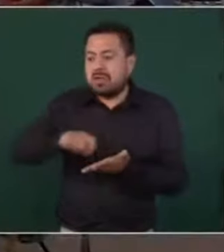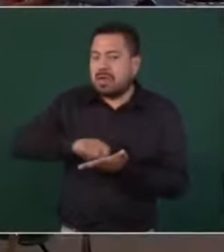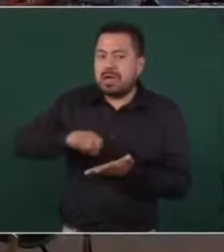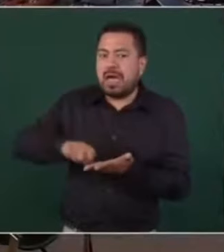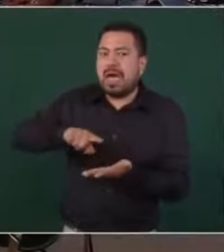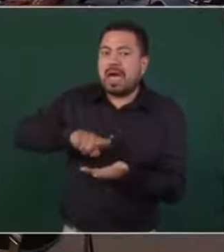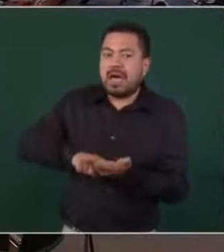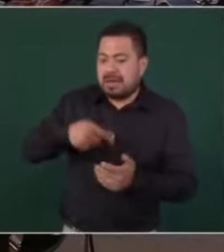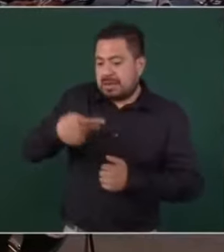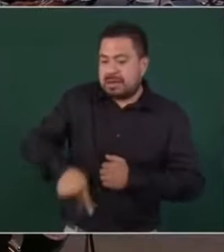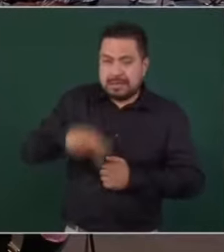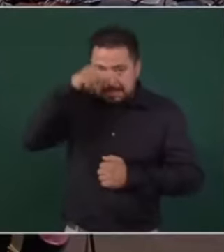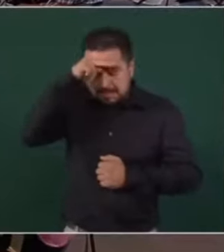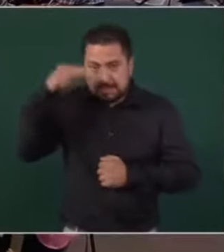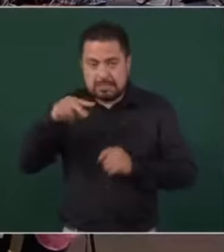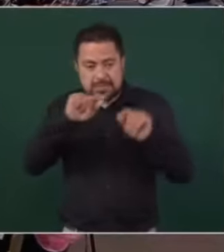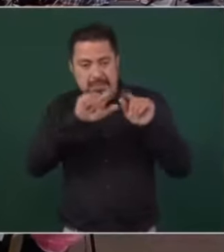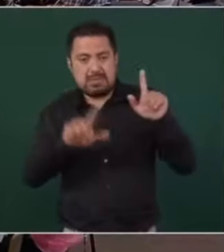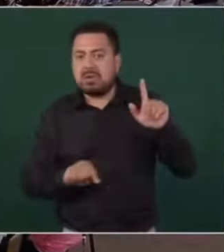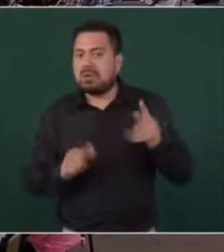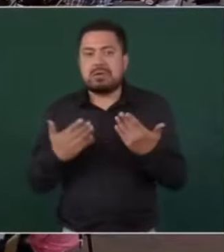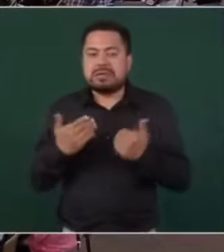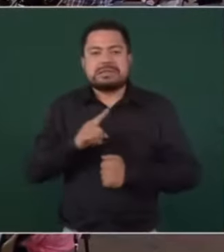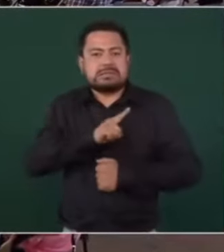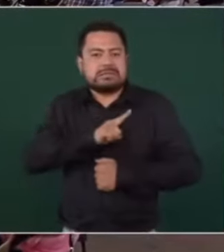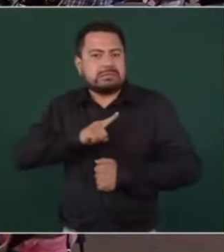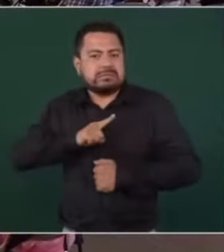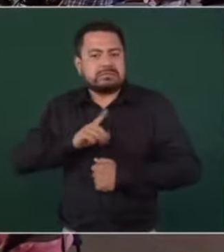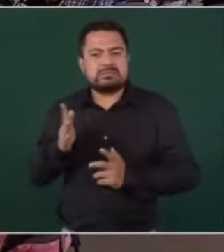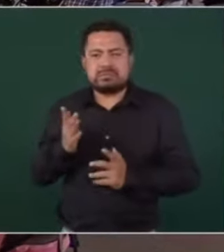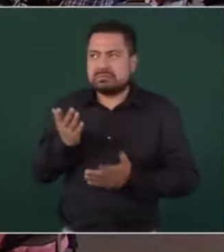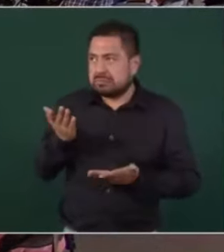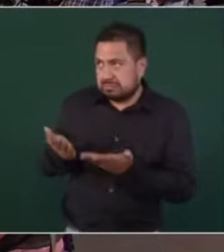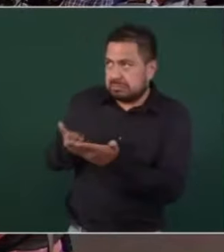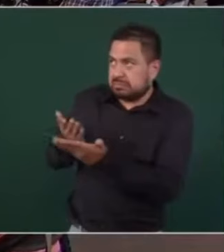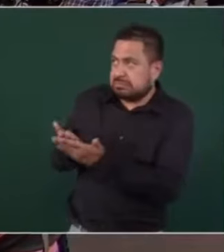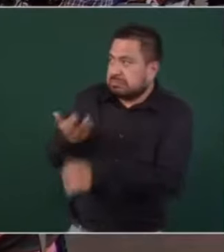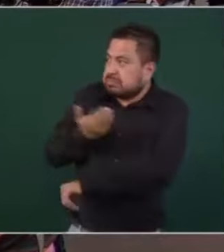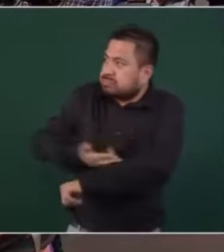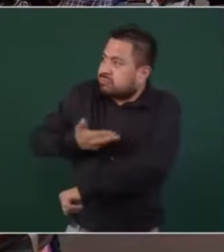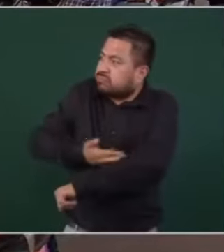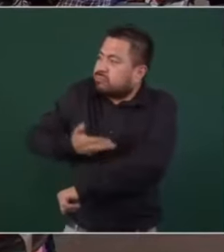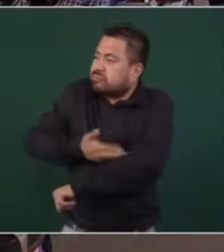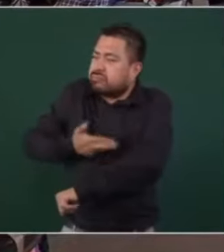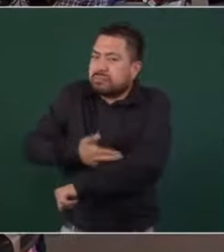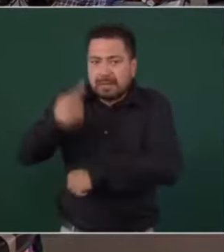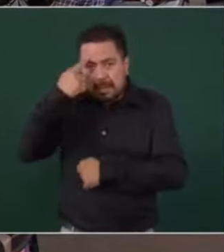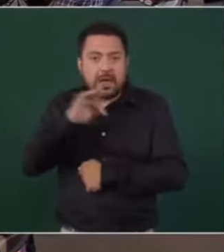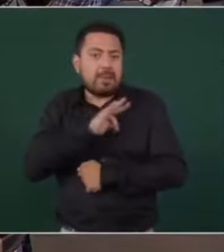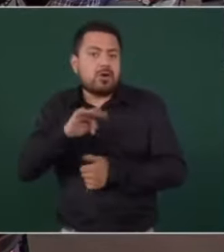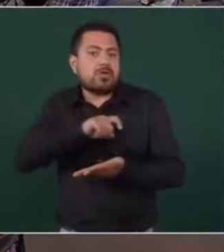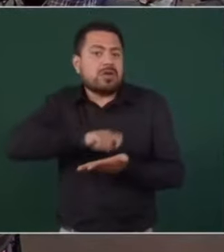En nuestro país se tuvieron que hacer gestiones para adquirir